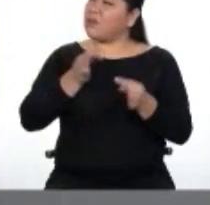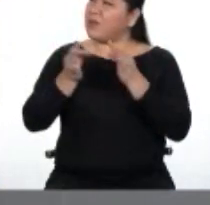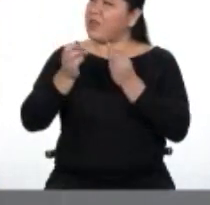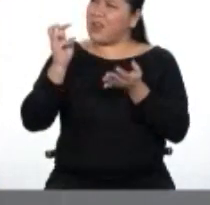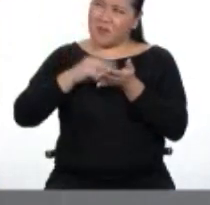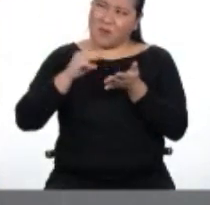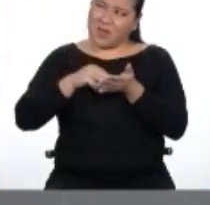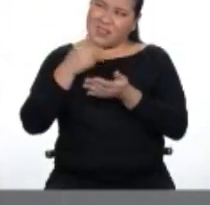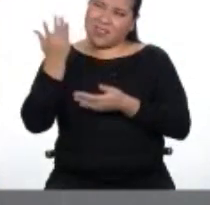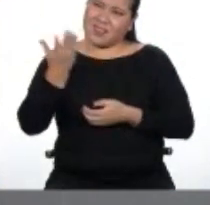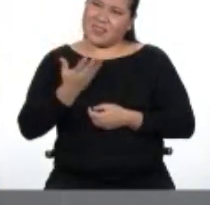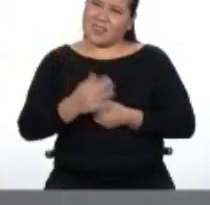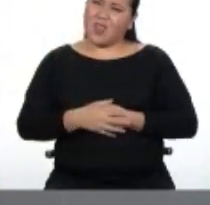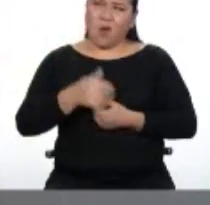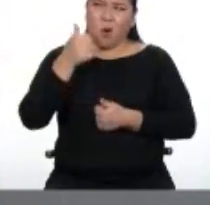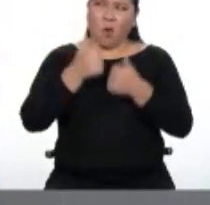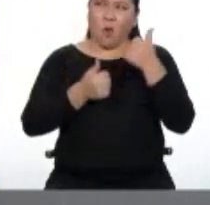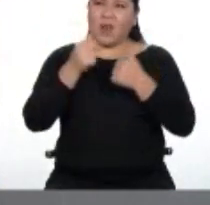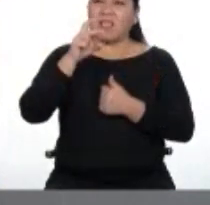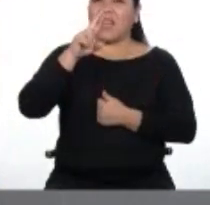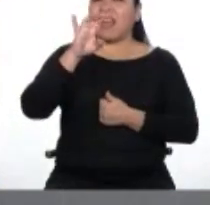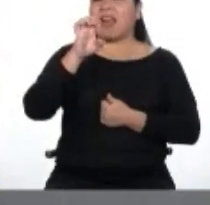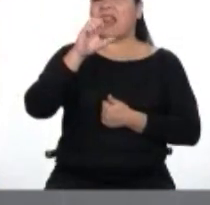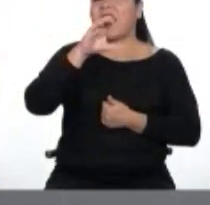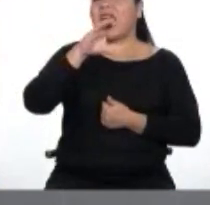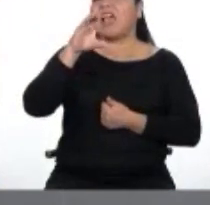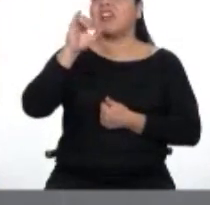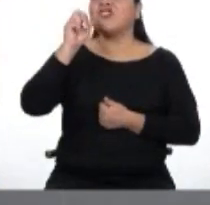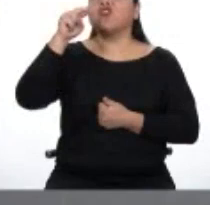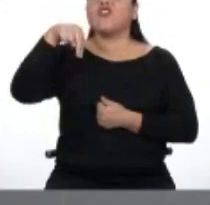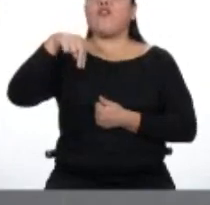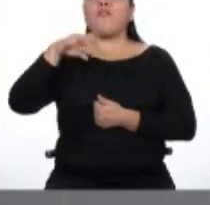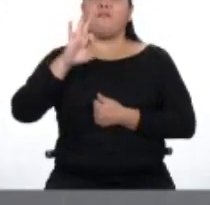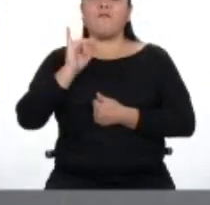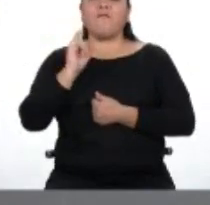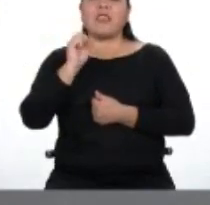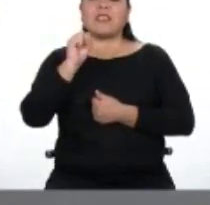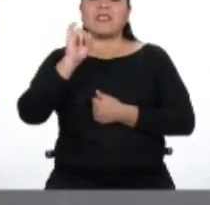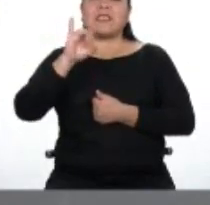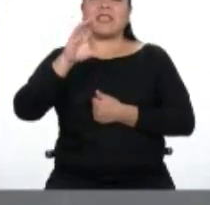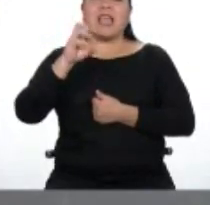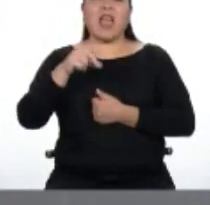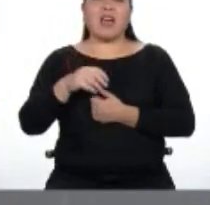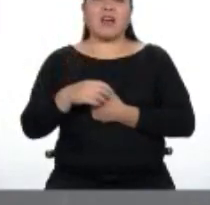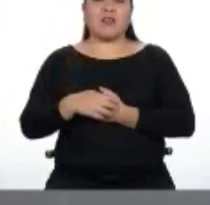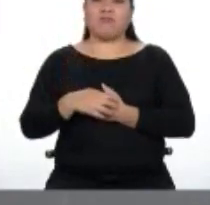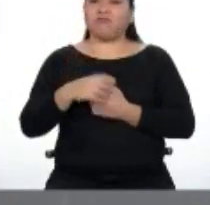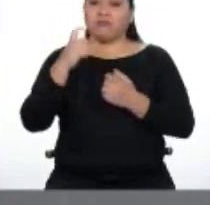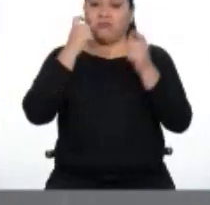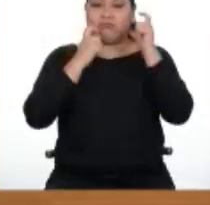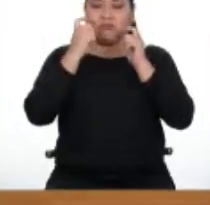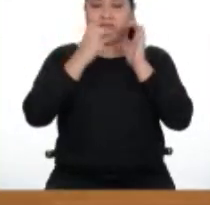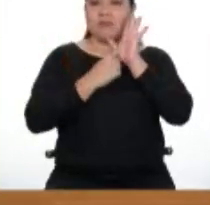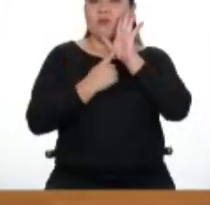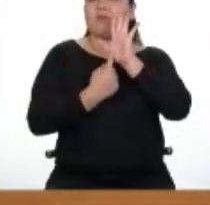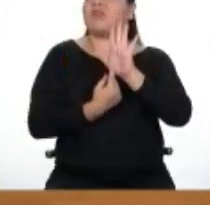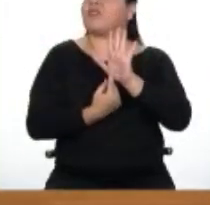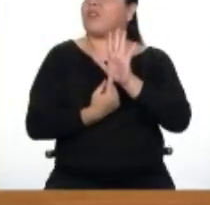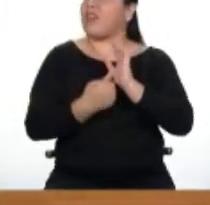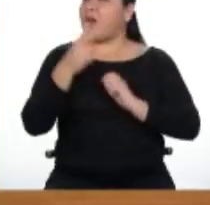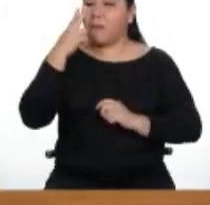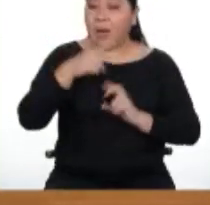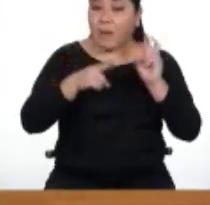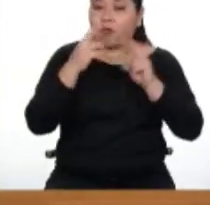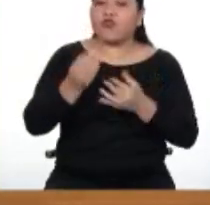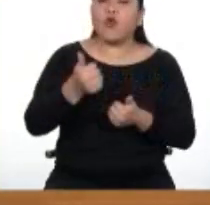de eso, por favor? ¿Cuáles son estas reacciones físicas que nos permiten notar las distintas emociones? ¡Claro!